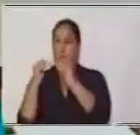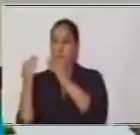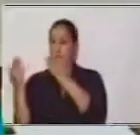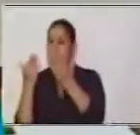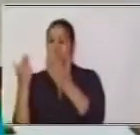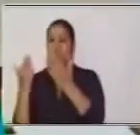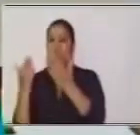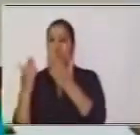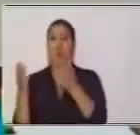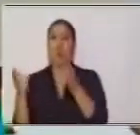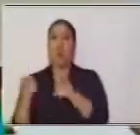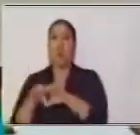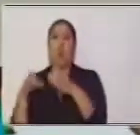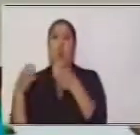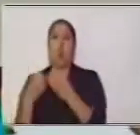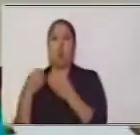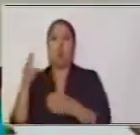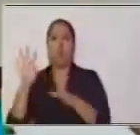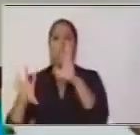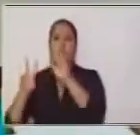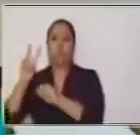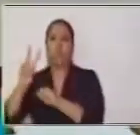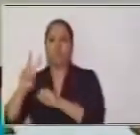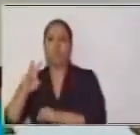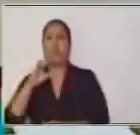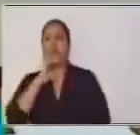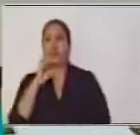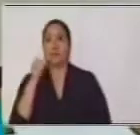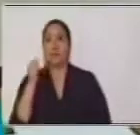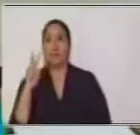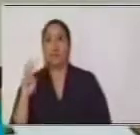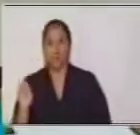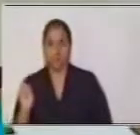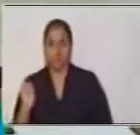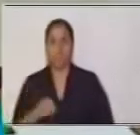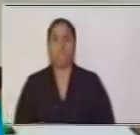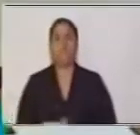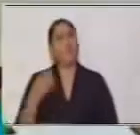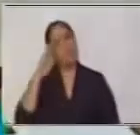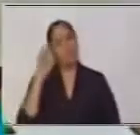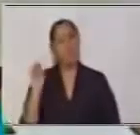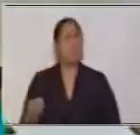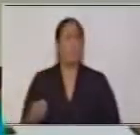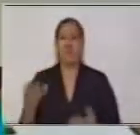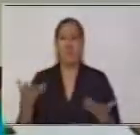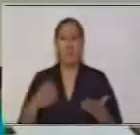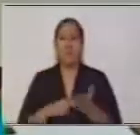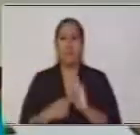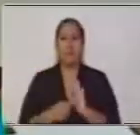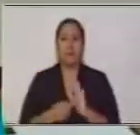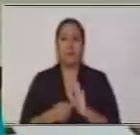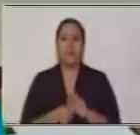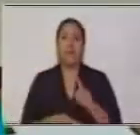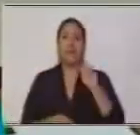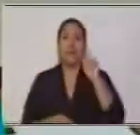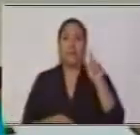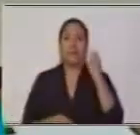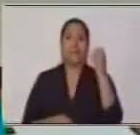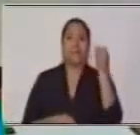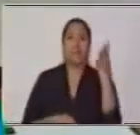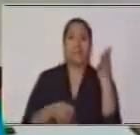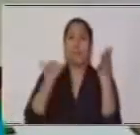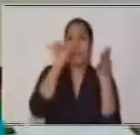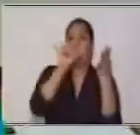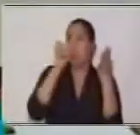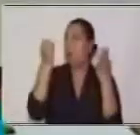signo. ¿Cómo? El doce es A veinte. ¿Por qué? ¿Esto qué quiere decir? Quiere decir que este número es igual a